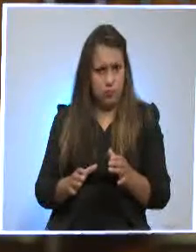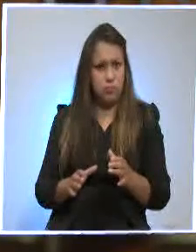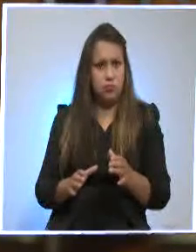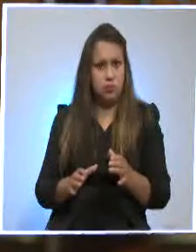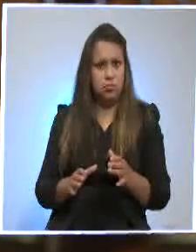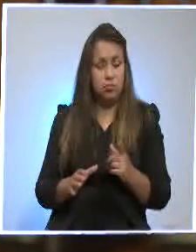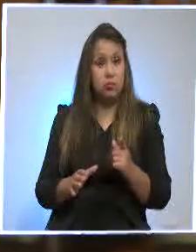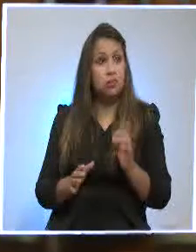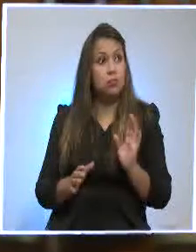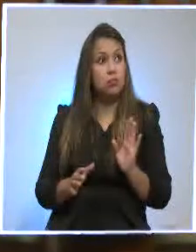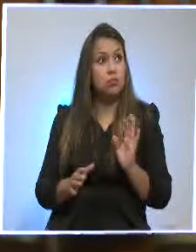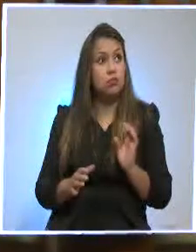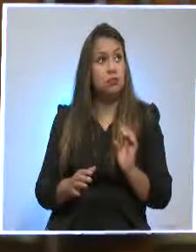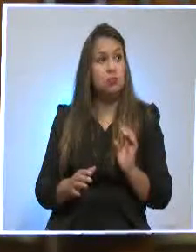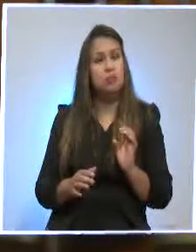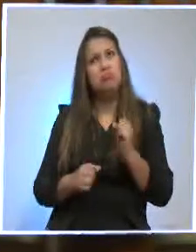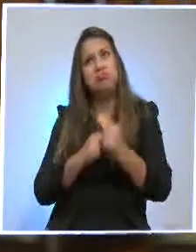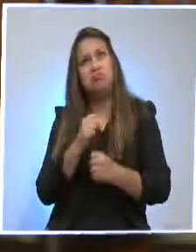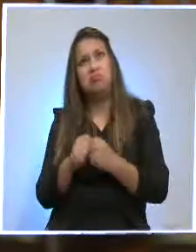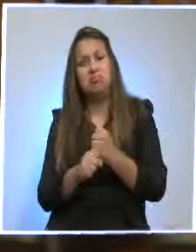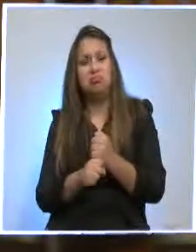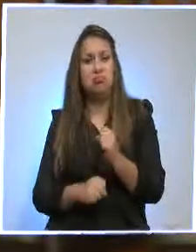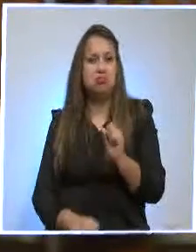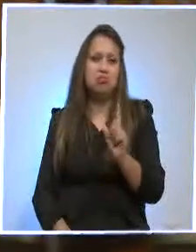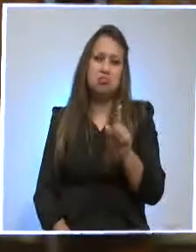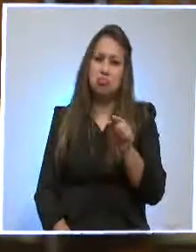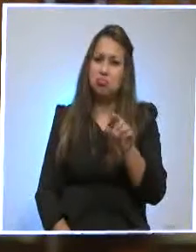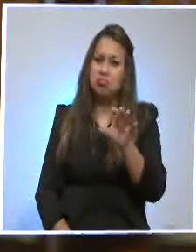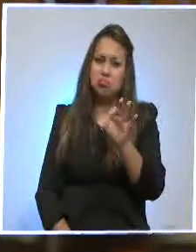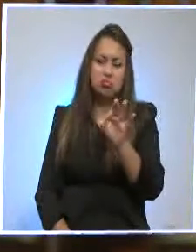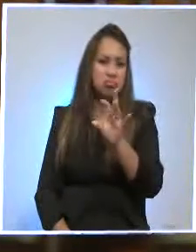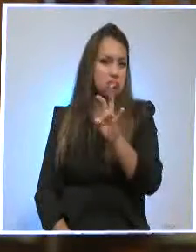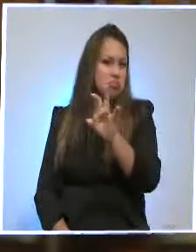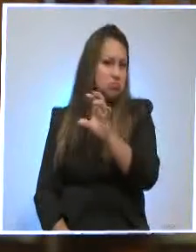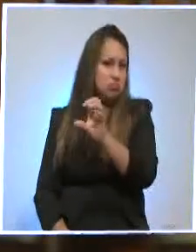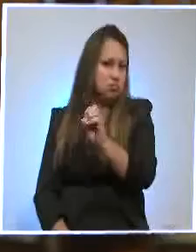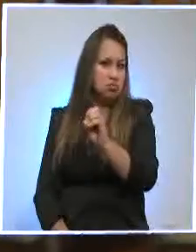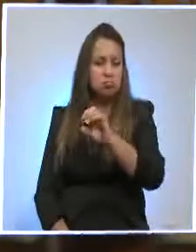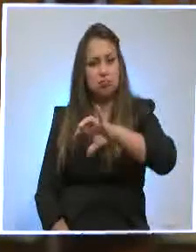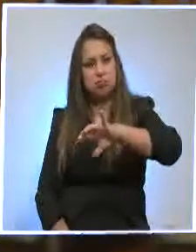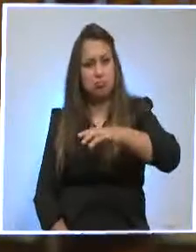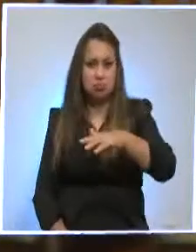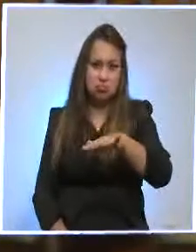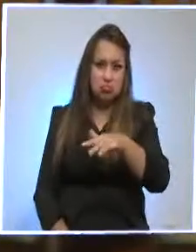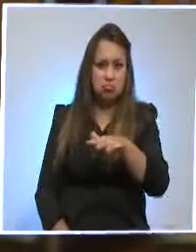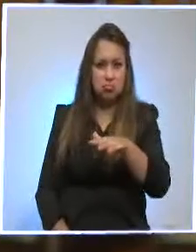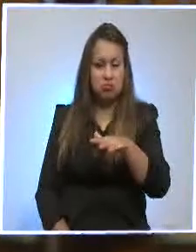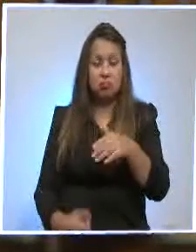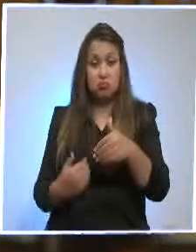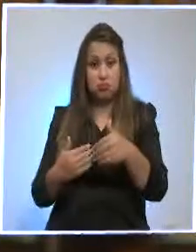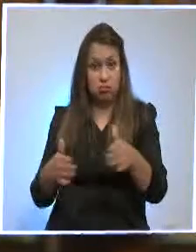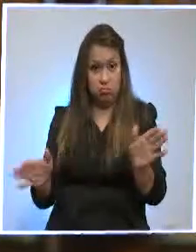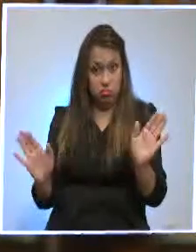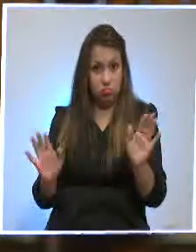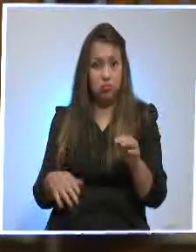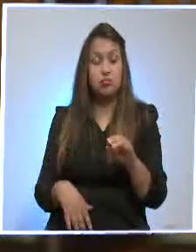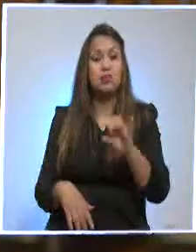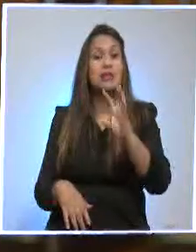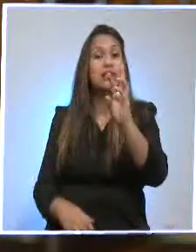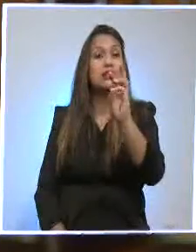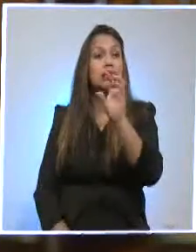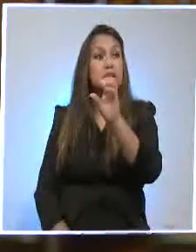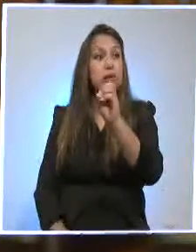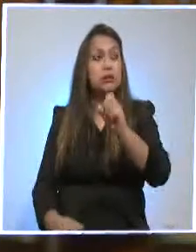a raíz de los años 70, mediados de los 70 se abrió al mundo, tiene firmado 60 acuerdos